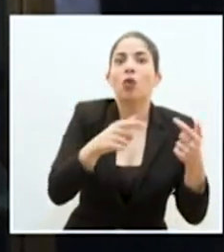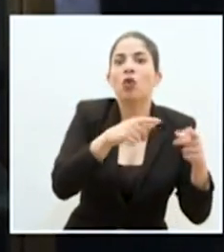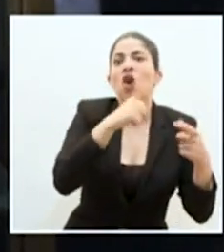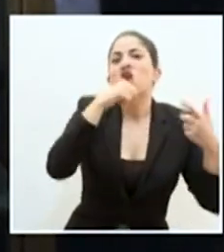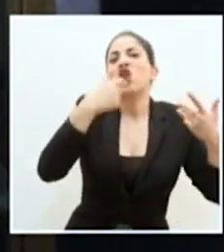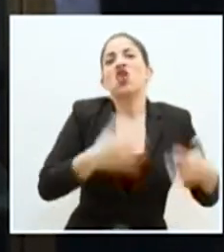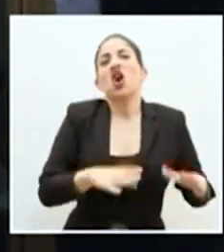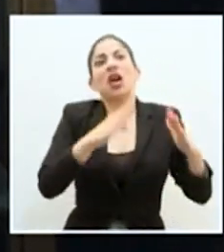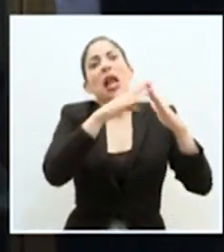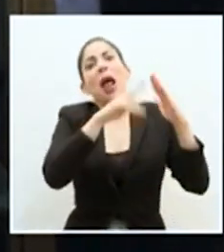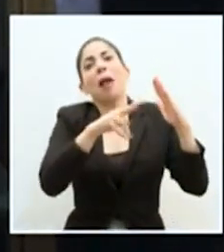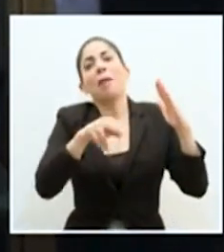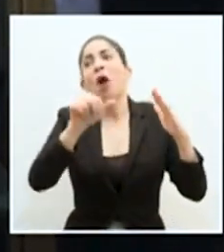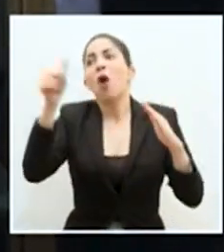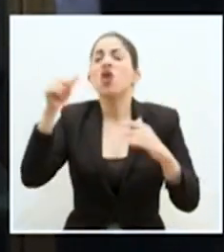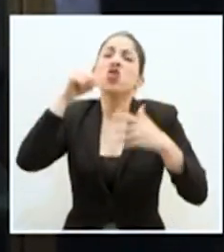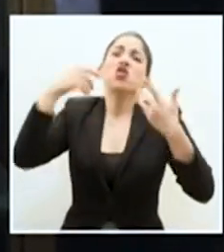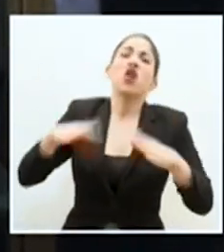albergue y pasado mañana en otro.